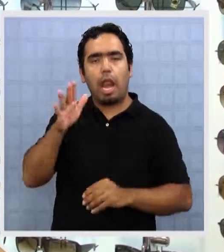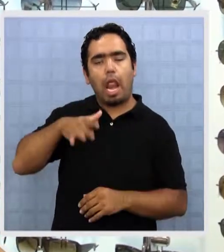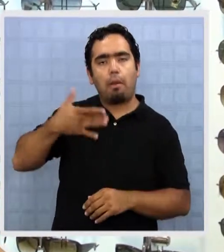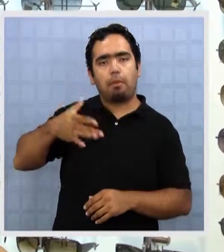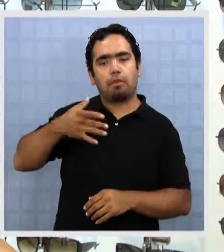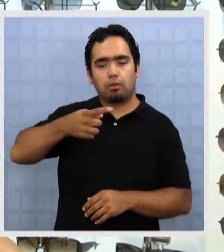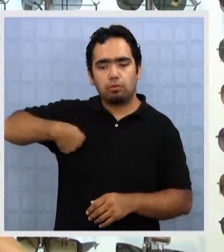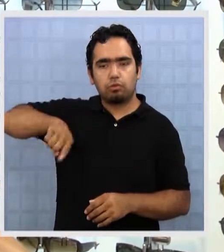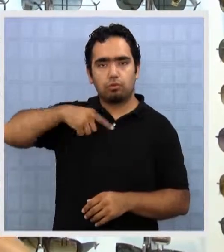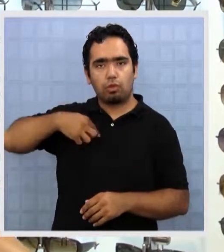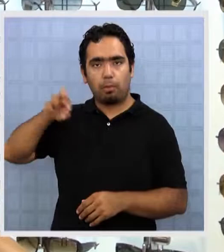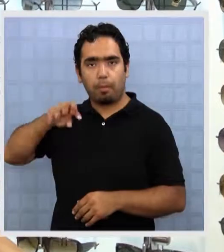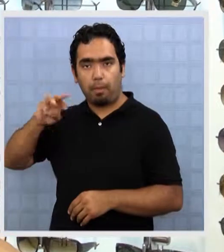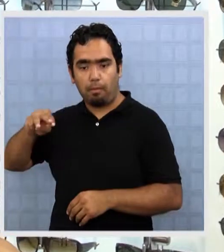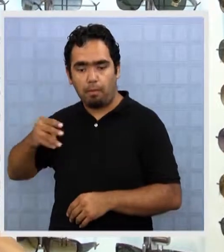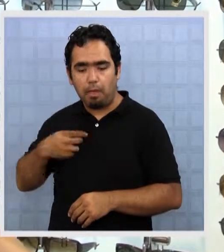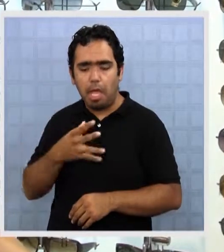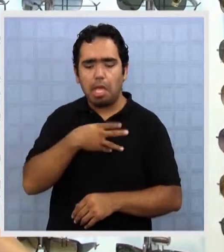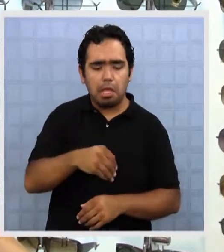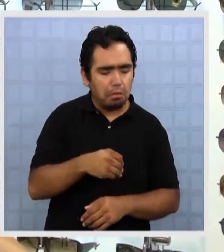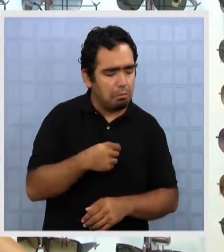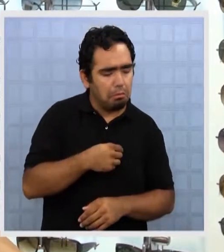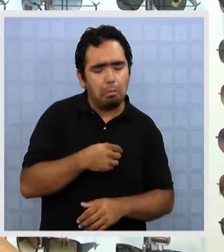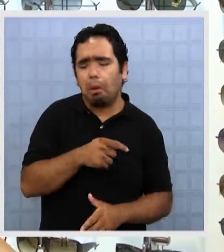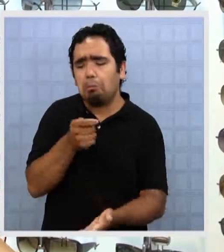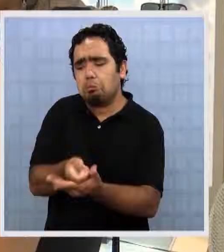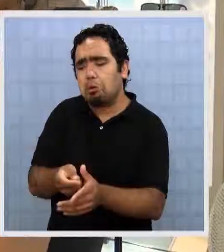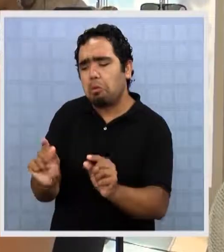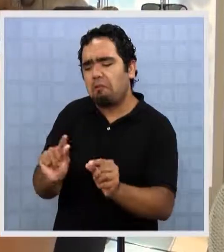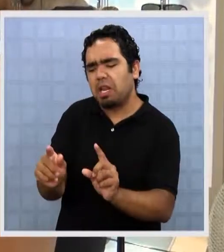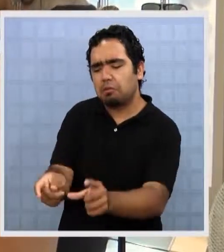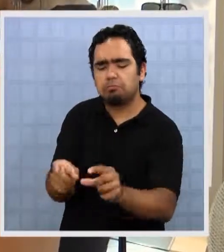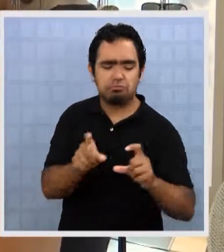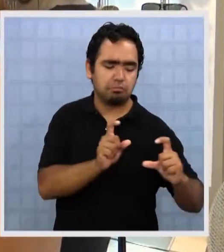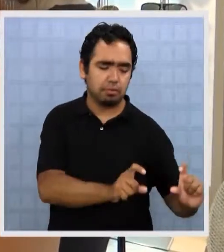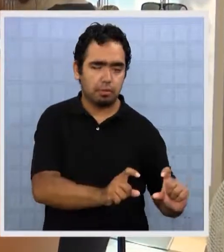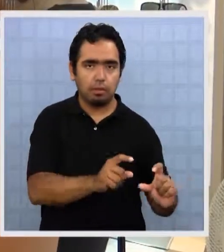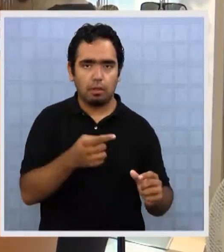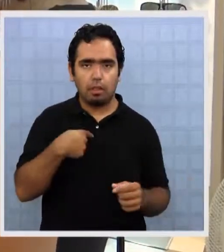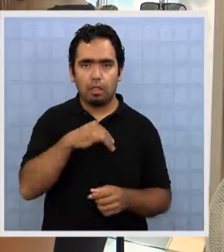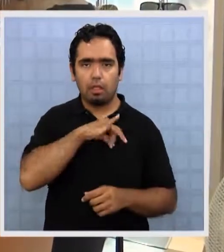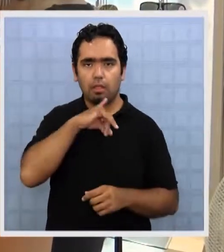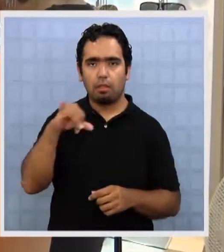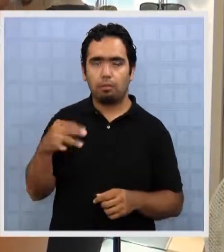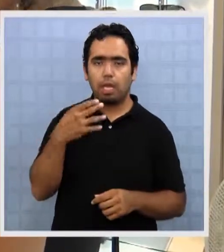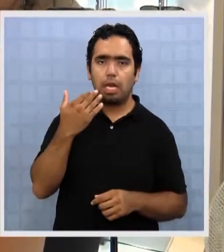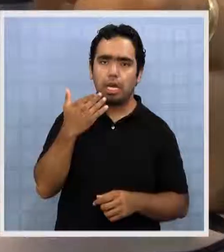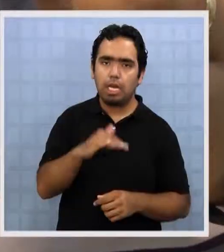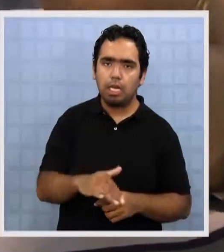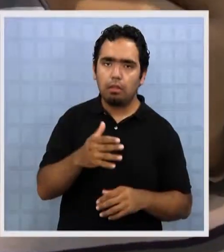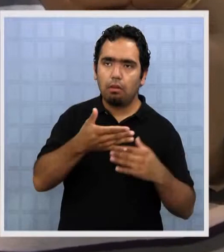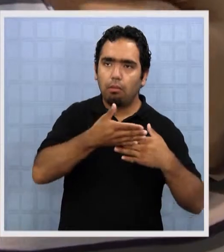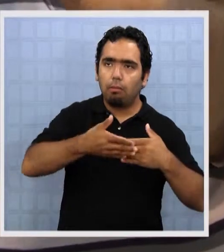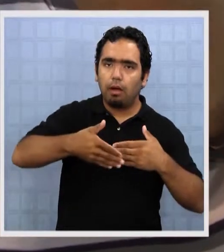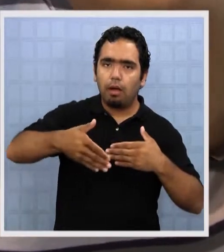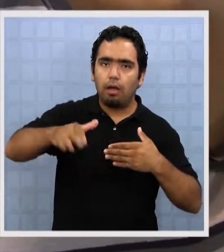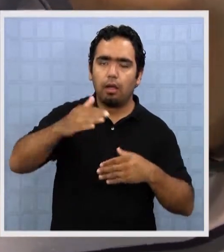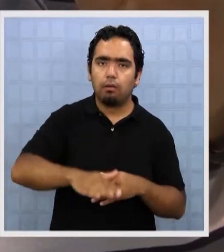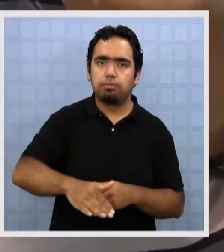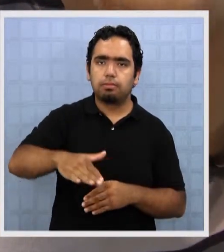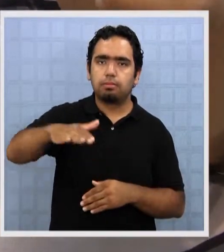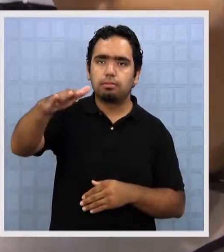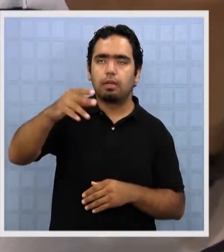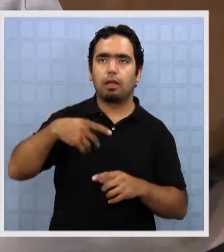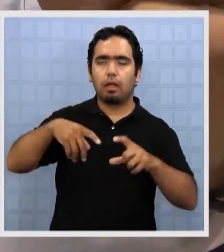Lamentablemente nosotros como padres hemos cometido el error a nuestros hijos comprarles ese tipo de lentes y lo que estamos haciendo es que el niño después más